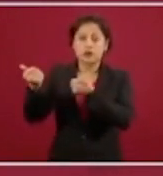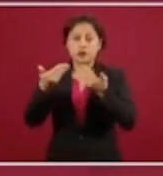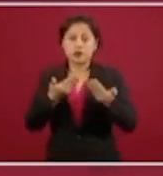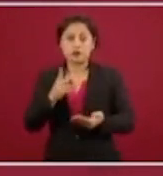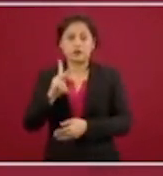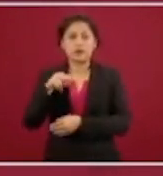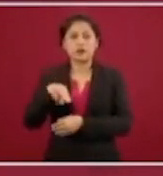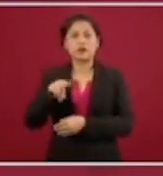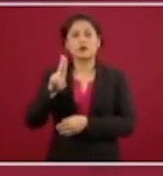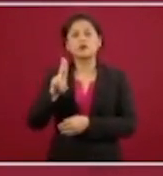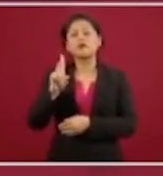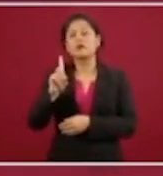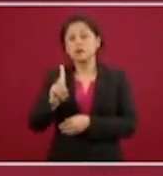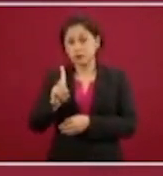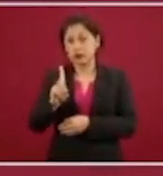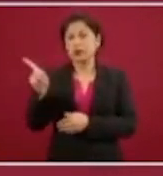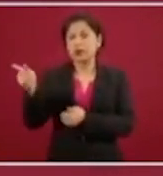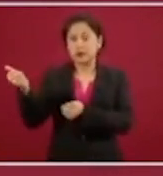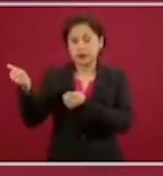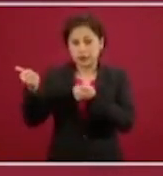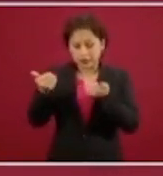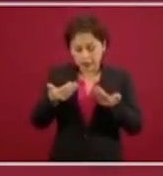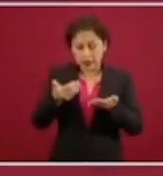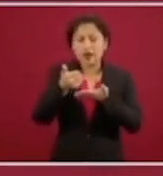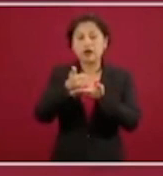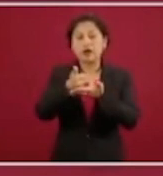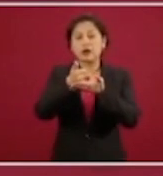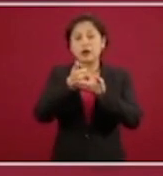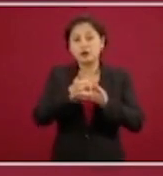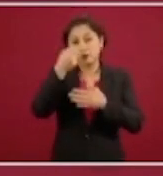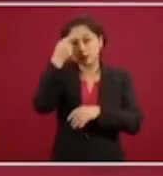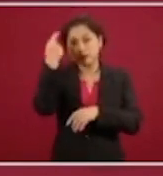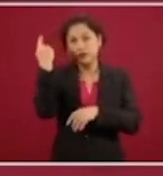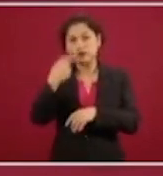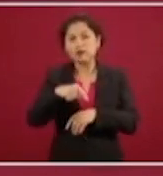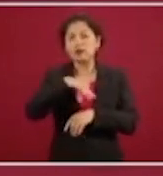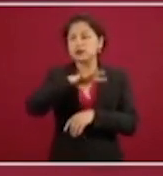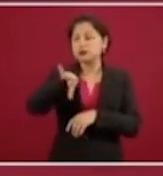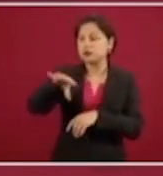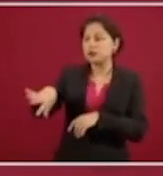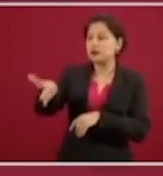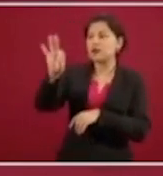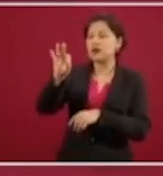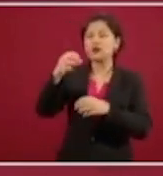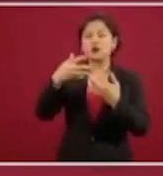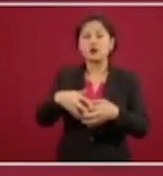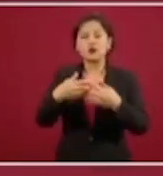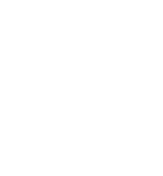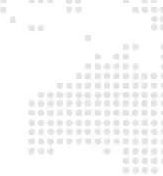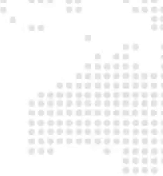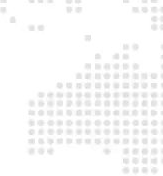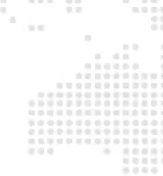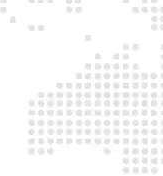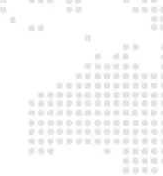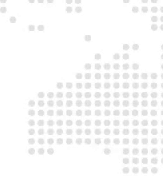y de UNOPS para ayudarnos a conseguir. Hemos conseguido ventiladores en Dinamarca, en varias partes del mundo.